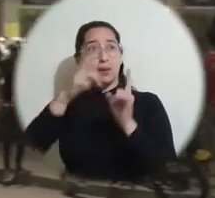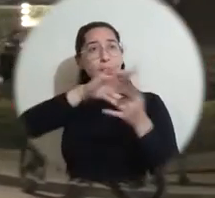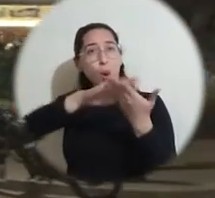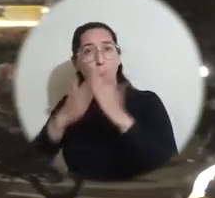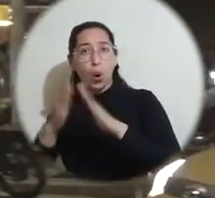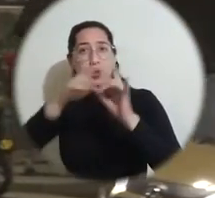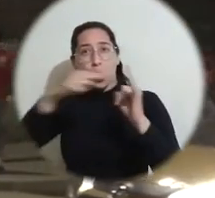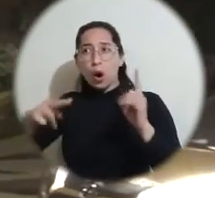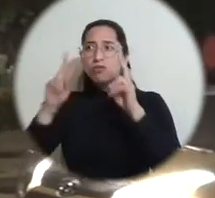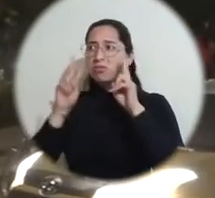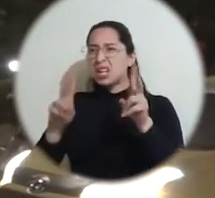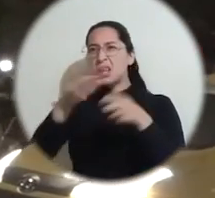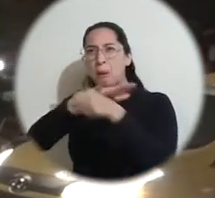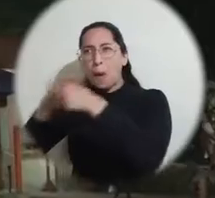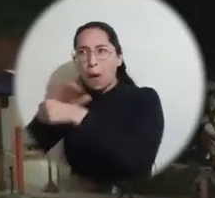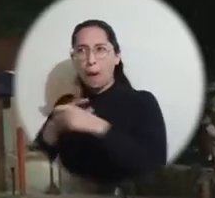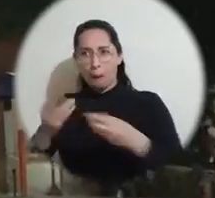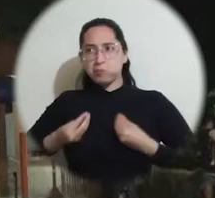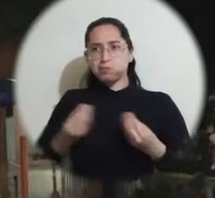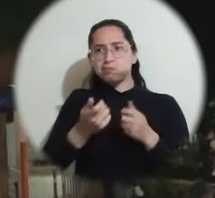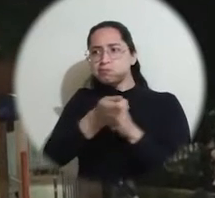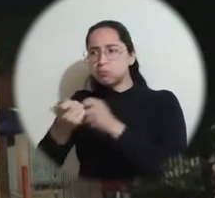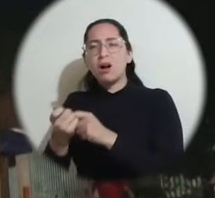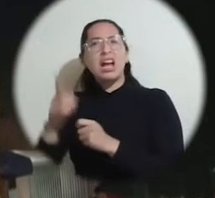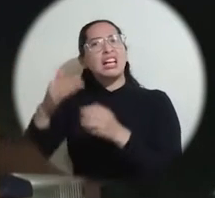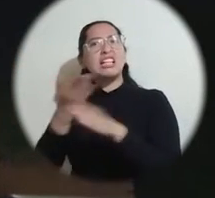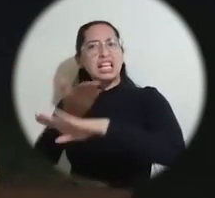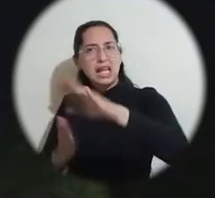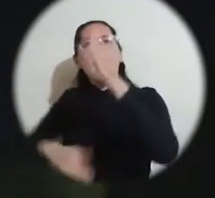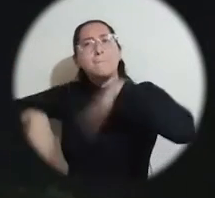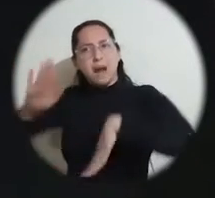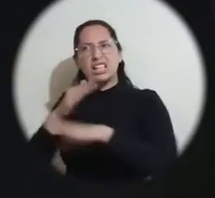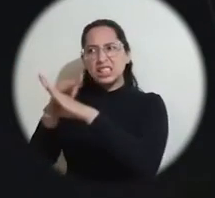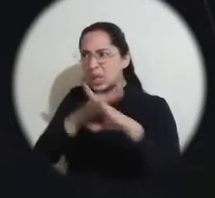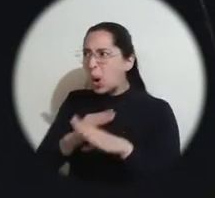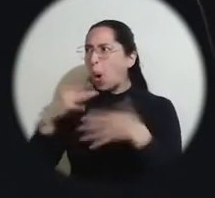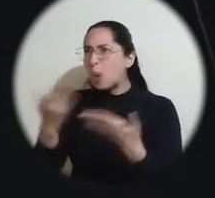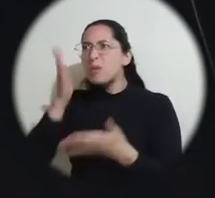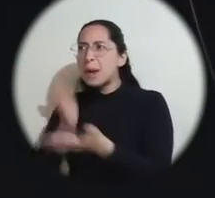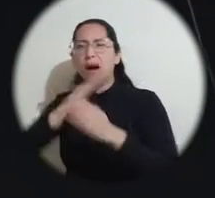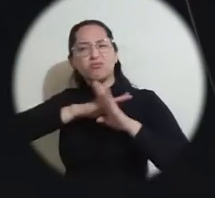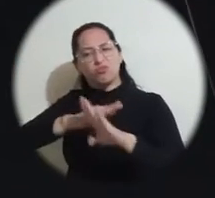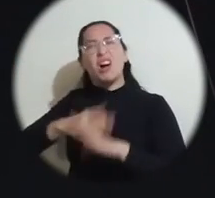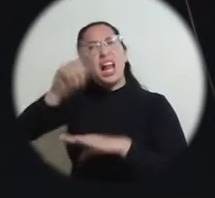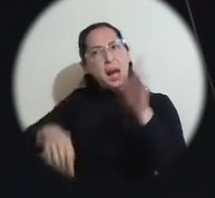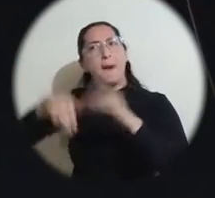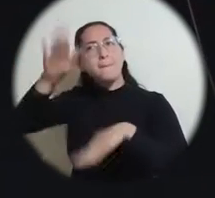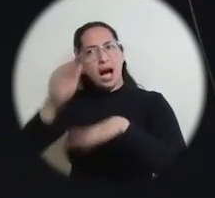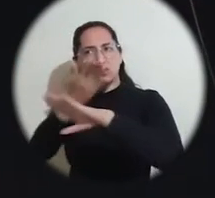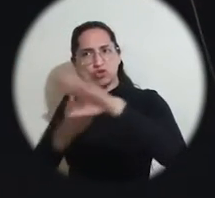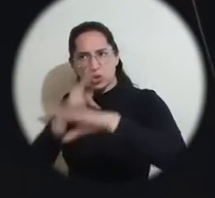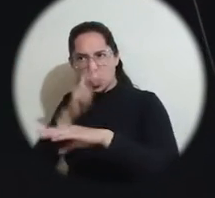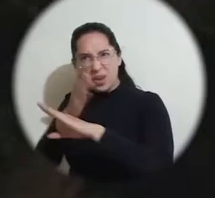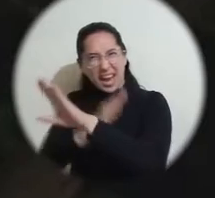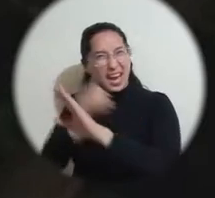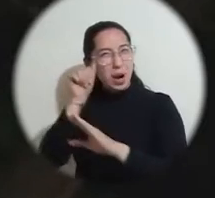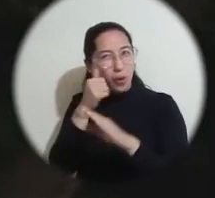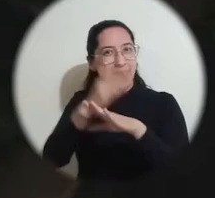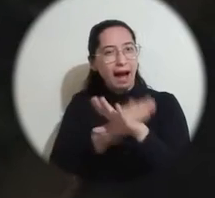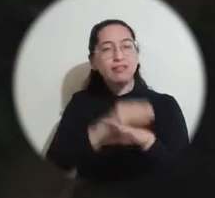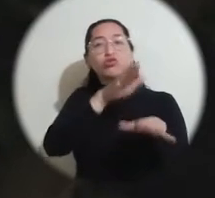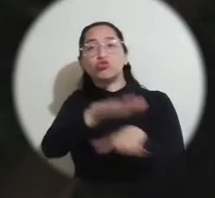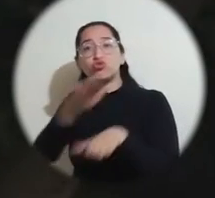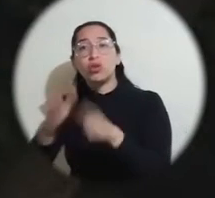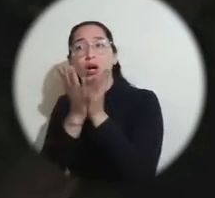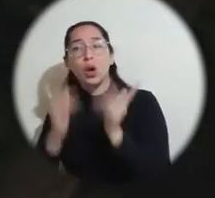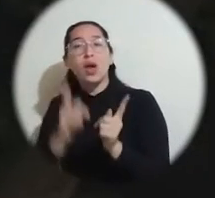comunidad universitaria y vecinos de los barrios exigen medidas más contundentes y el cumplimiento de todos los compromisos adquiridos en reuniones